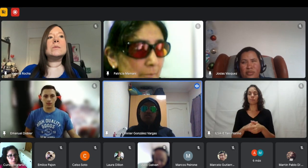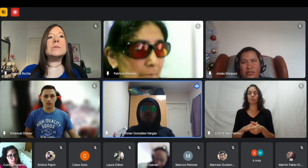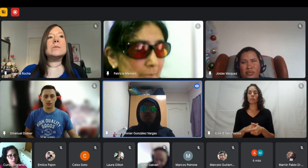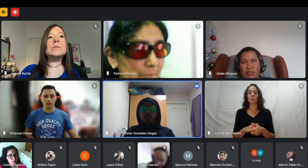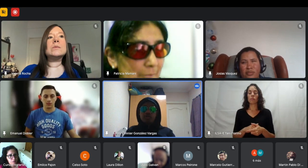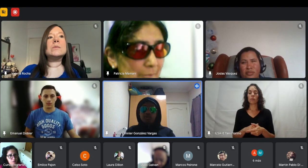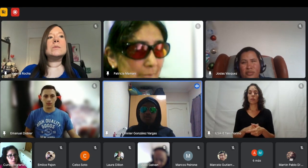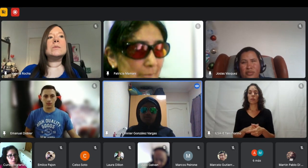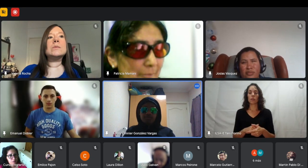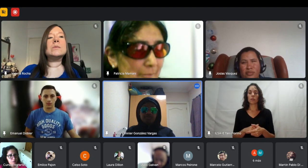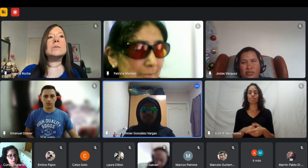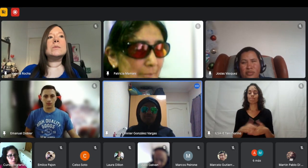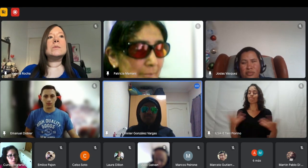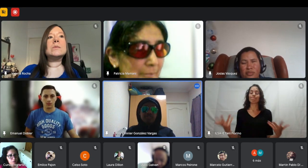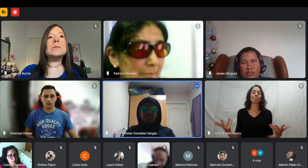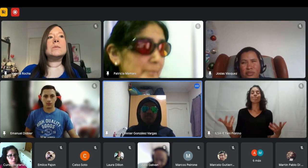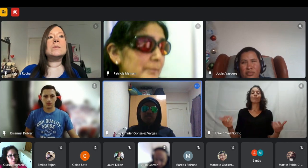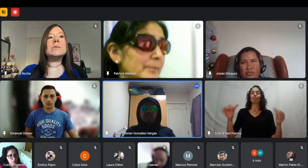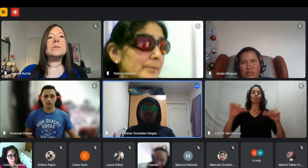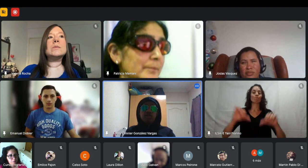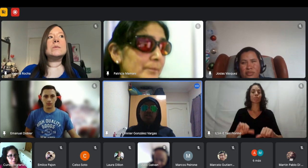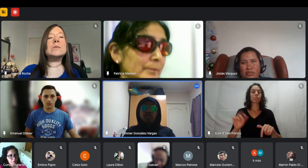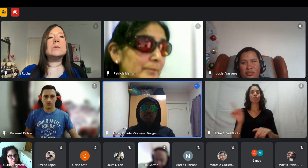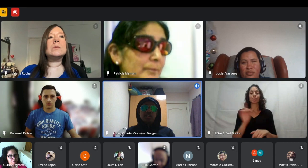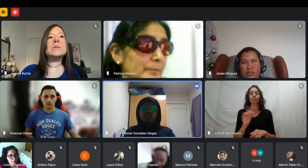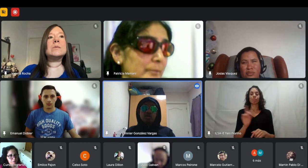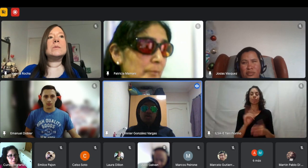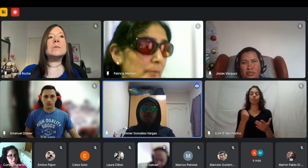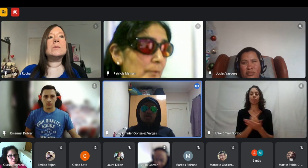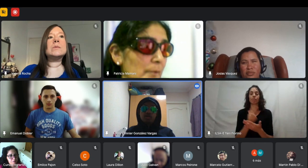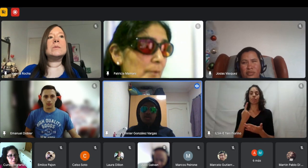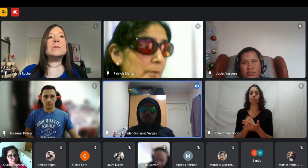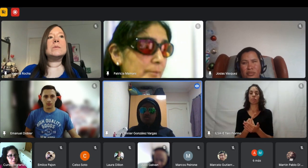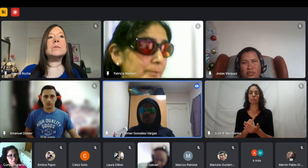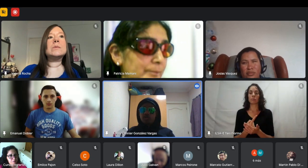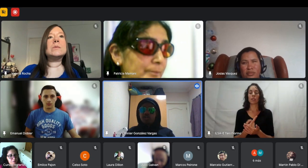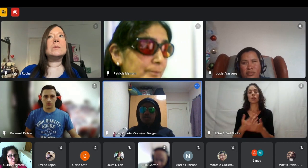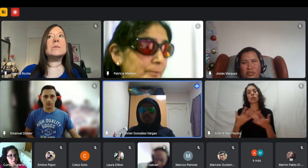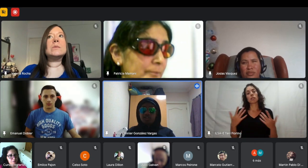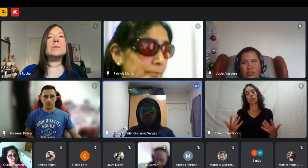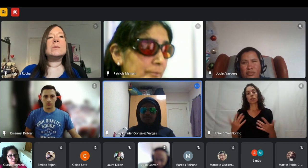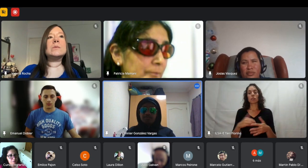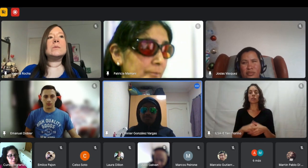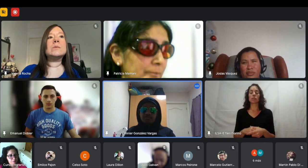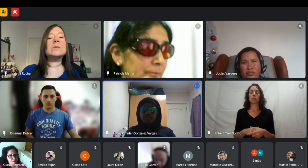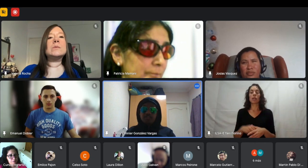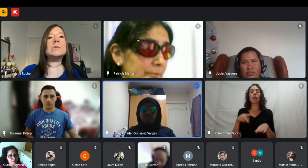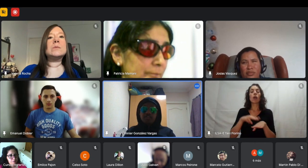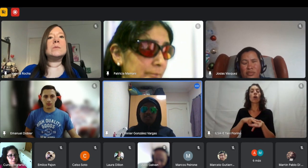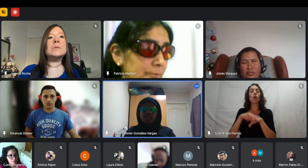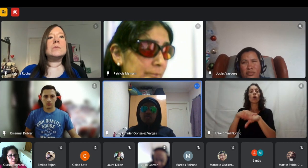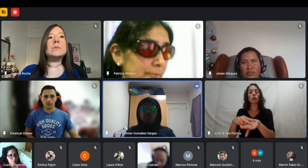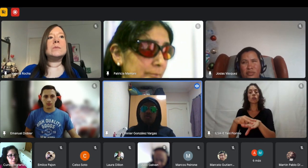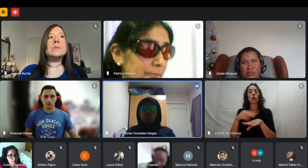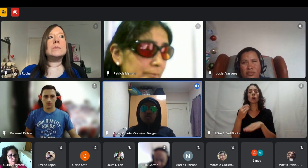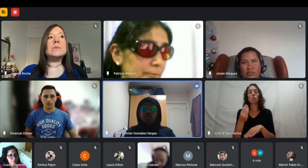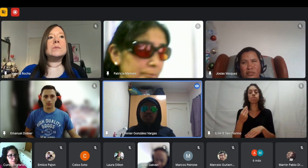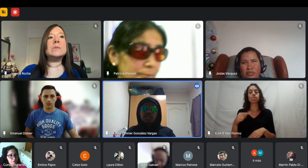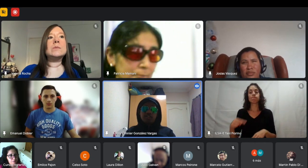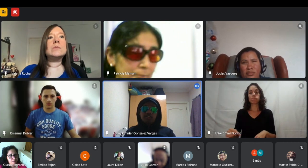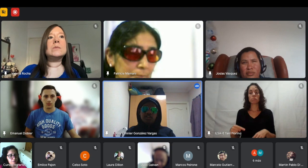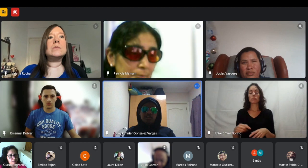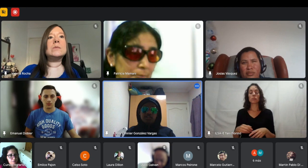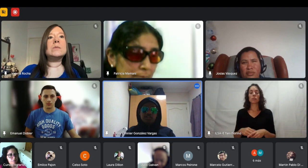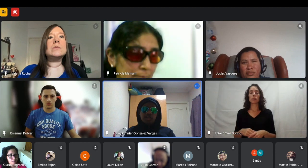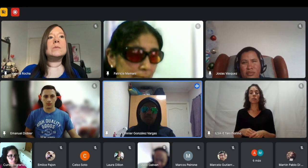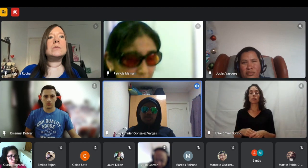y no funcionó pero yo doy el consejo de que uno lo